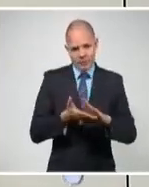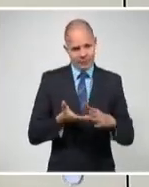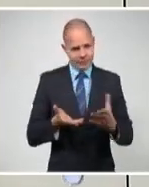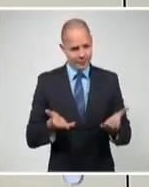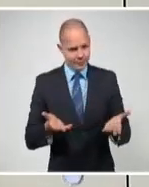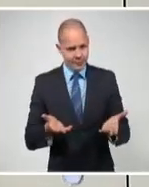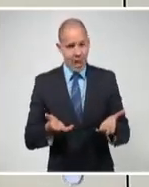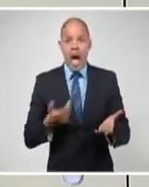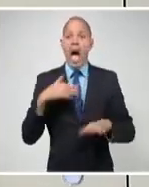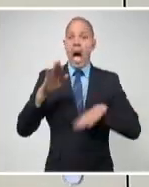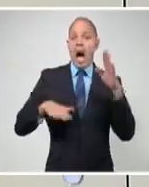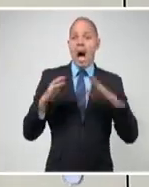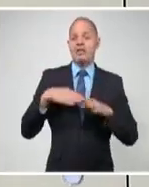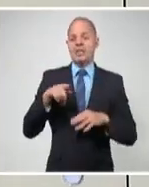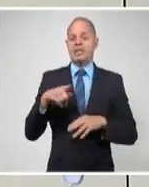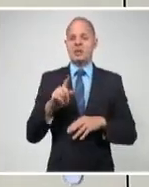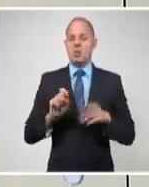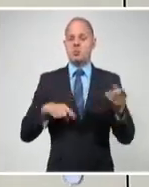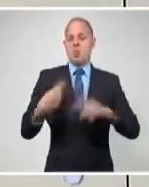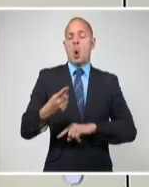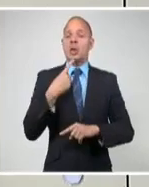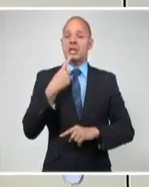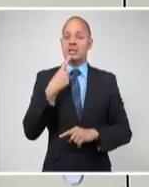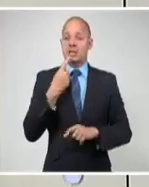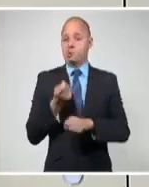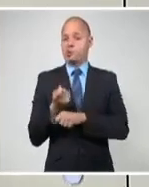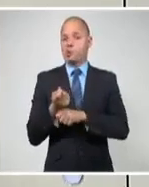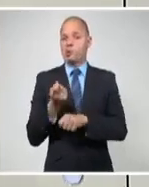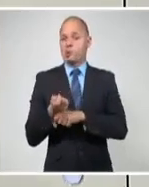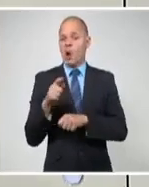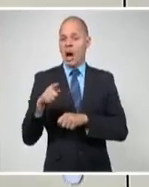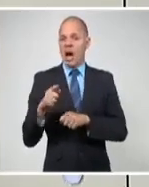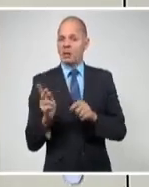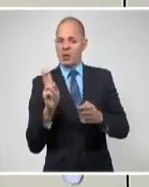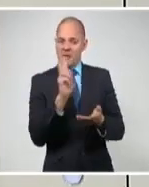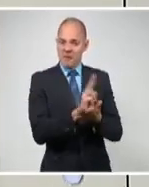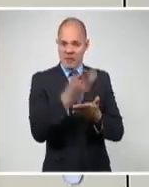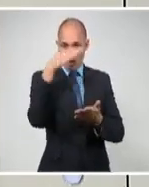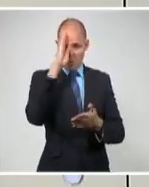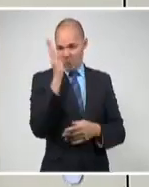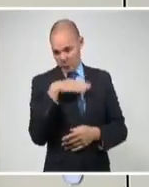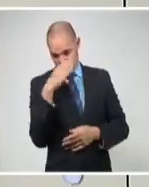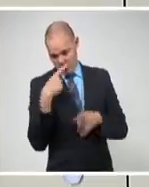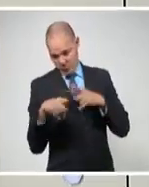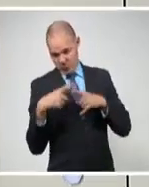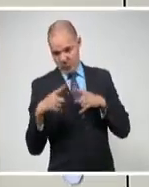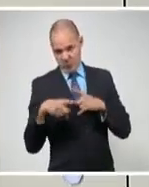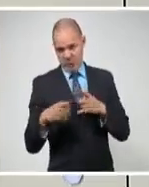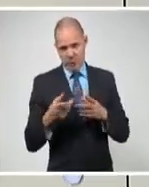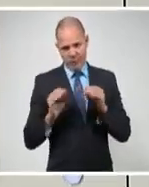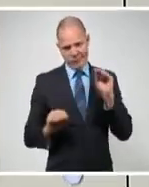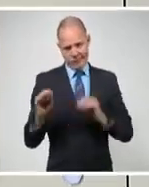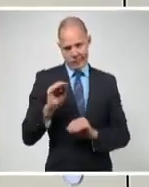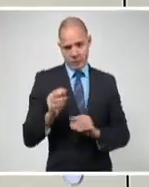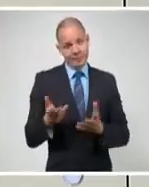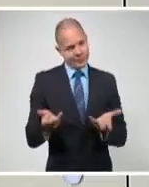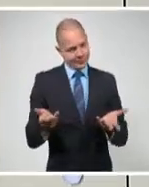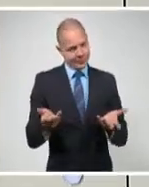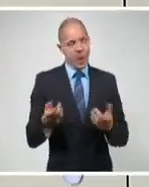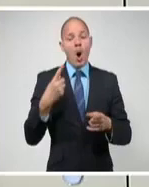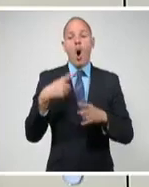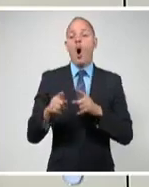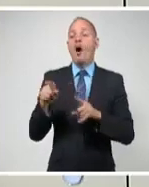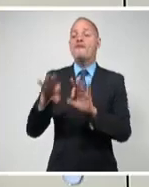no nos visiten. Limitadas las remesas de cubanoamericanos que legalmente enviaban dinero a sus familias y disminuidos los